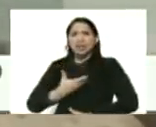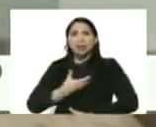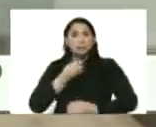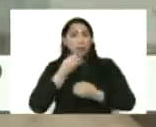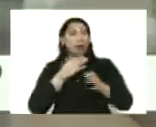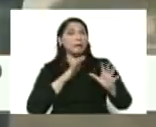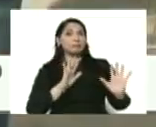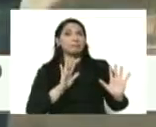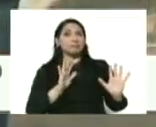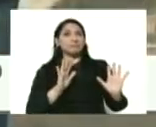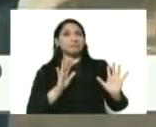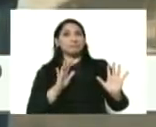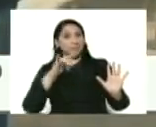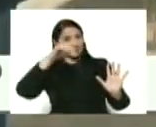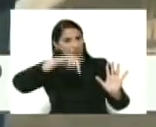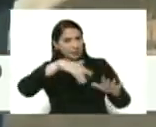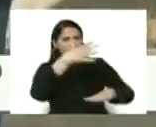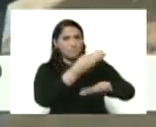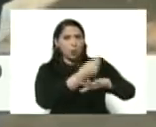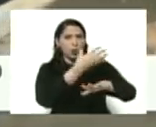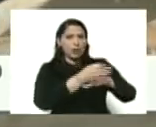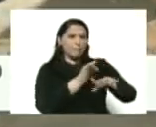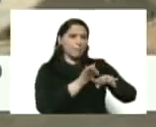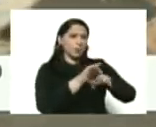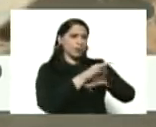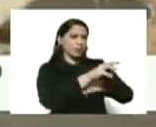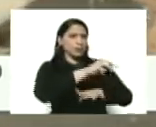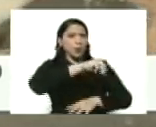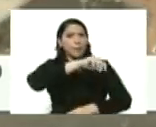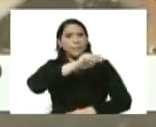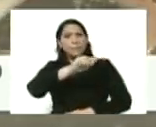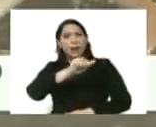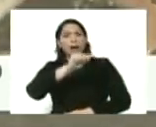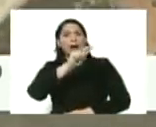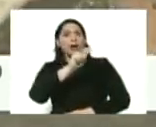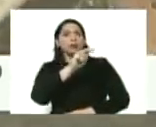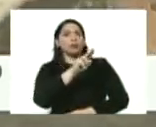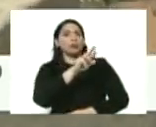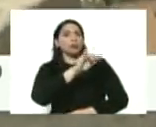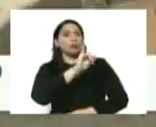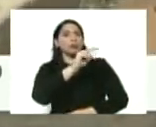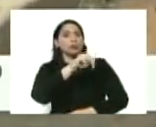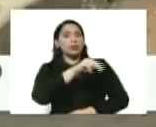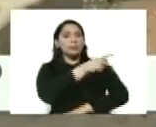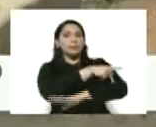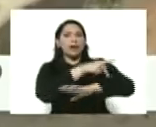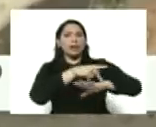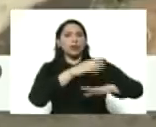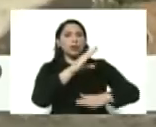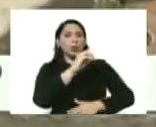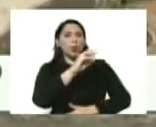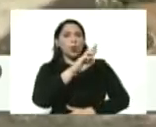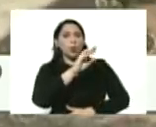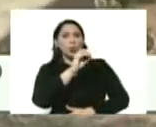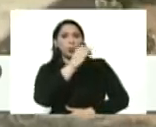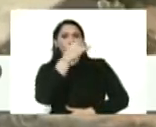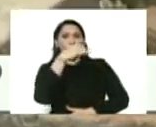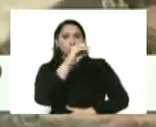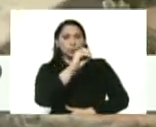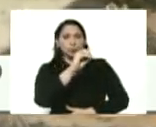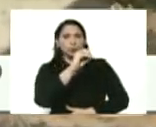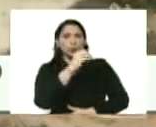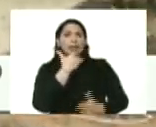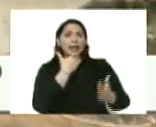comandante presidente, de acá de Monaga, municipio Maturín, parroquia El Corozo, esta comunidad de Patria Nueva, dándole las gracias